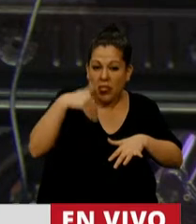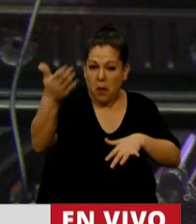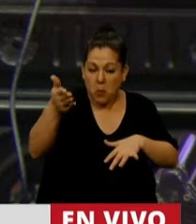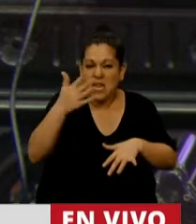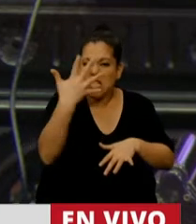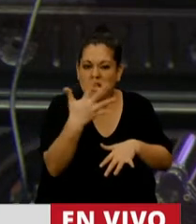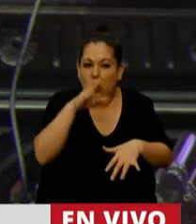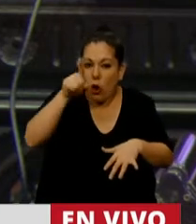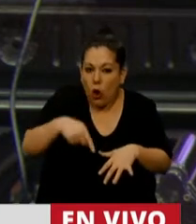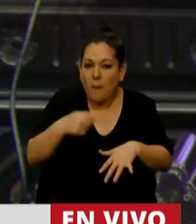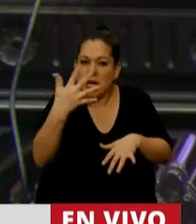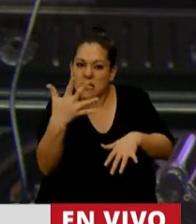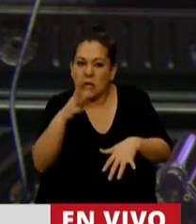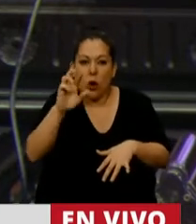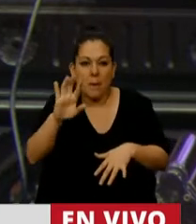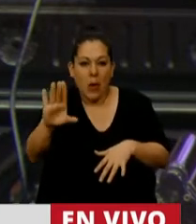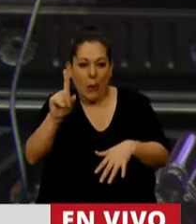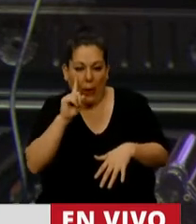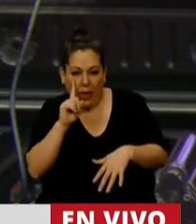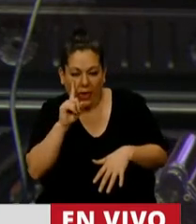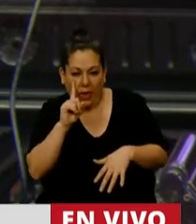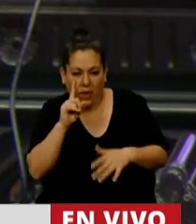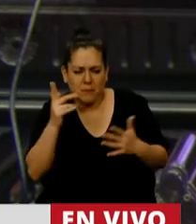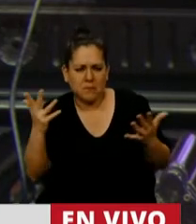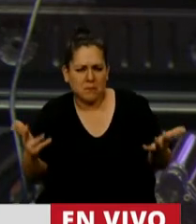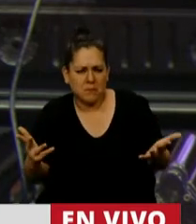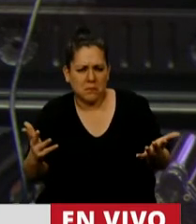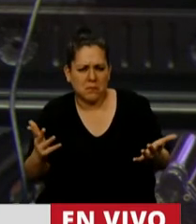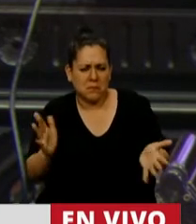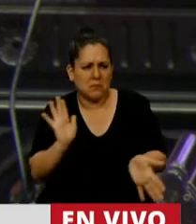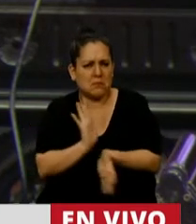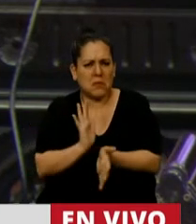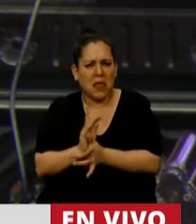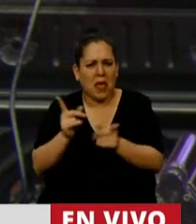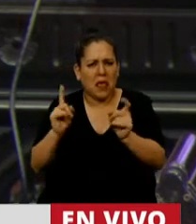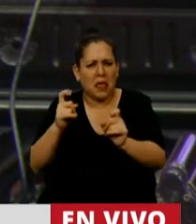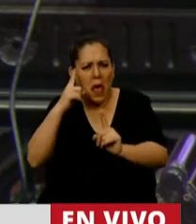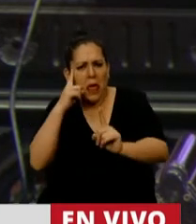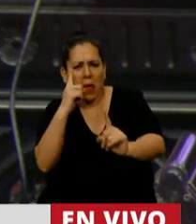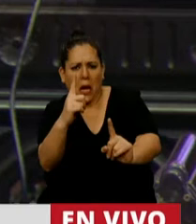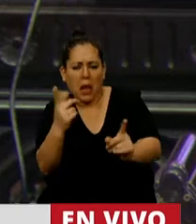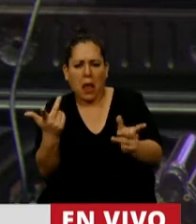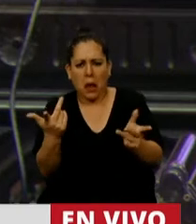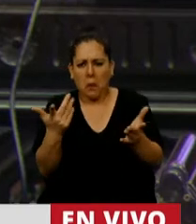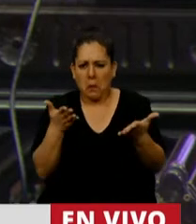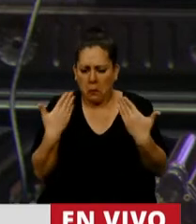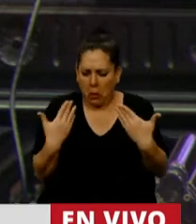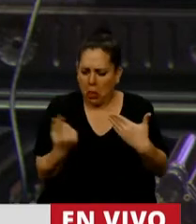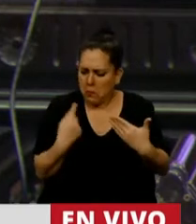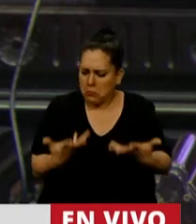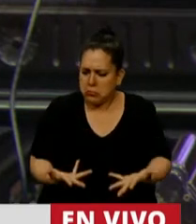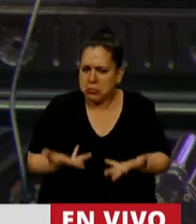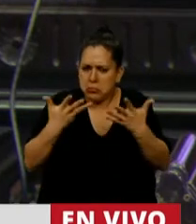5,5 puntos del PBI, ¿quién puede creer que realmente podamos crecer 5